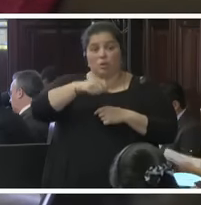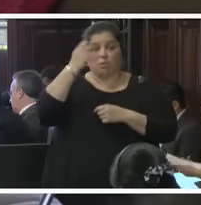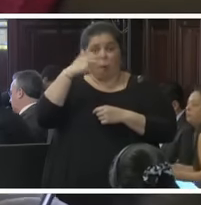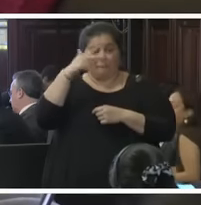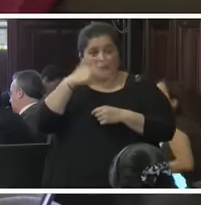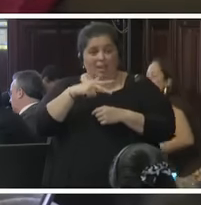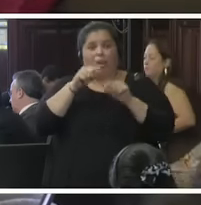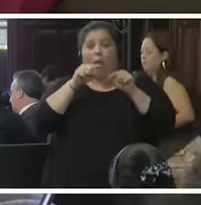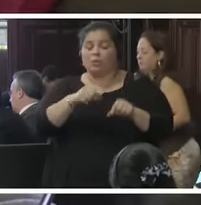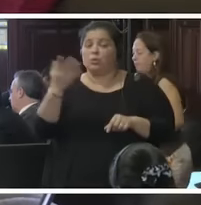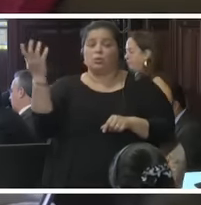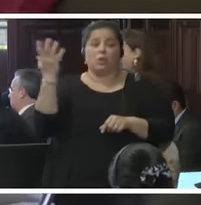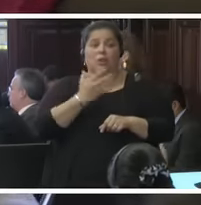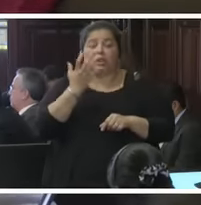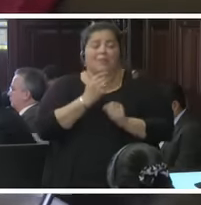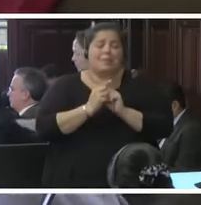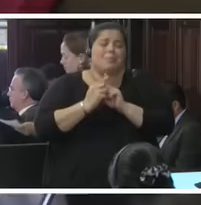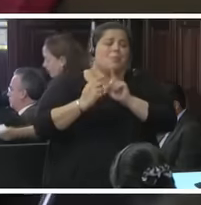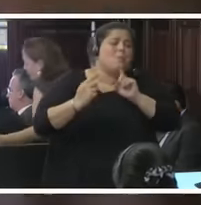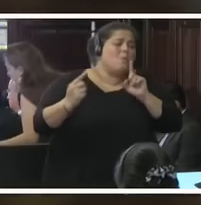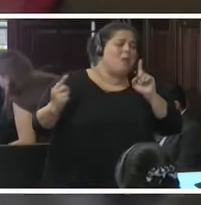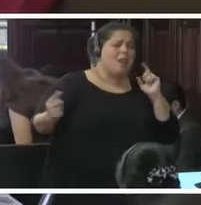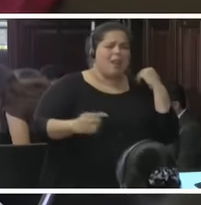horriblemente largo, el periodo.